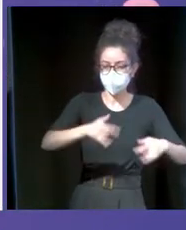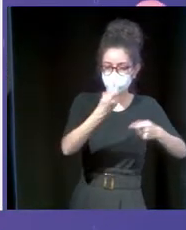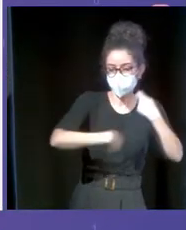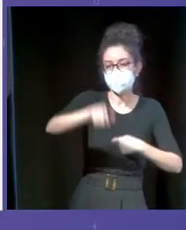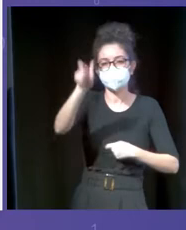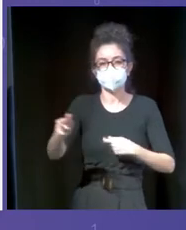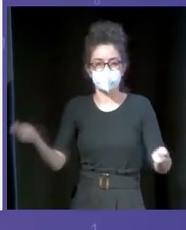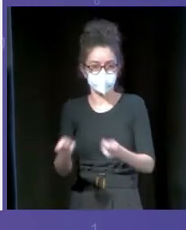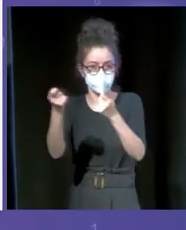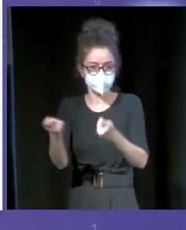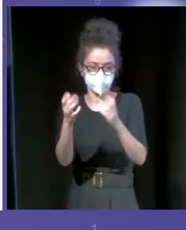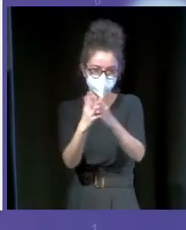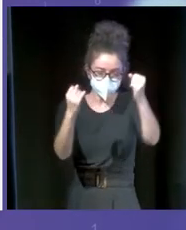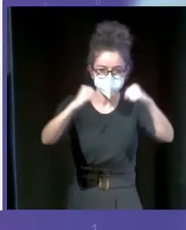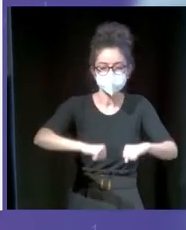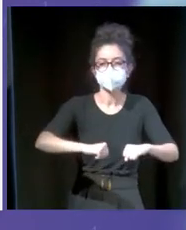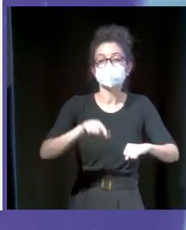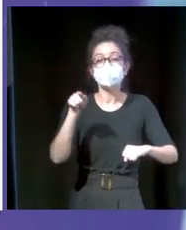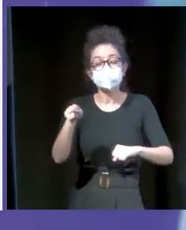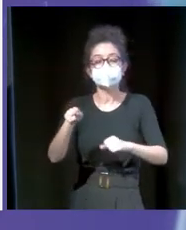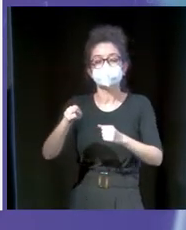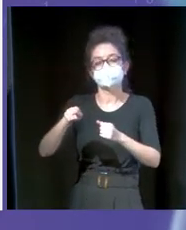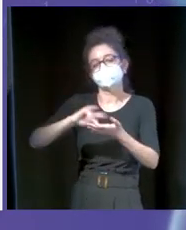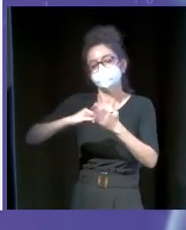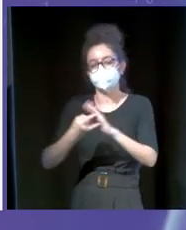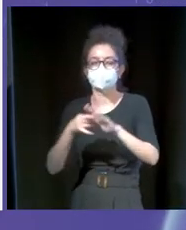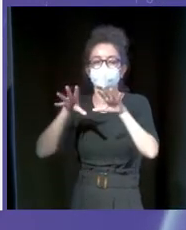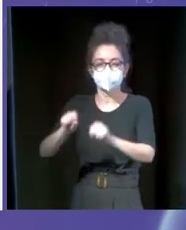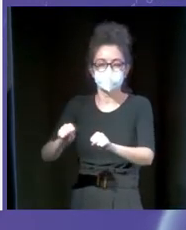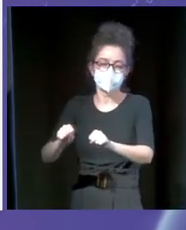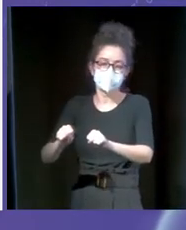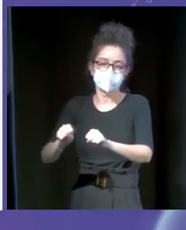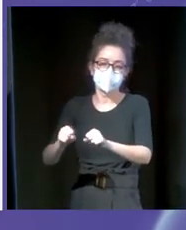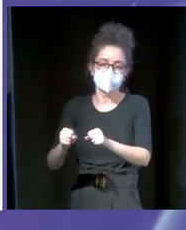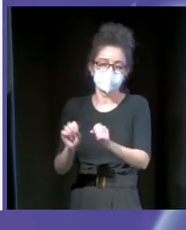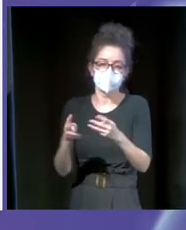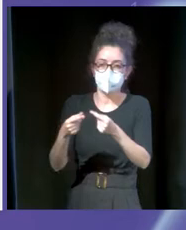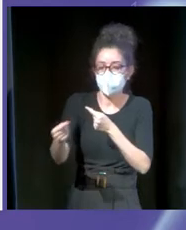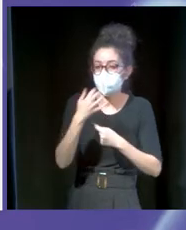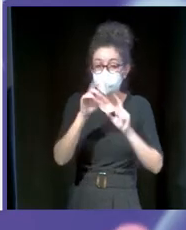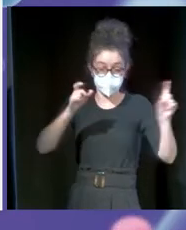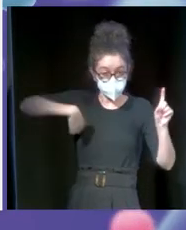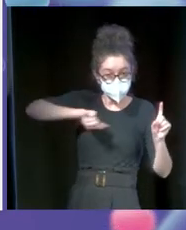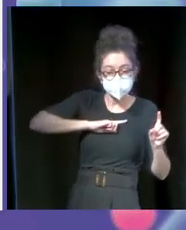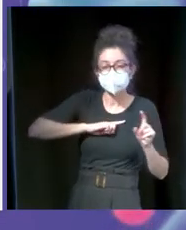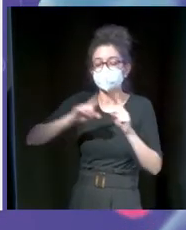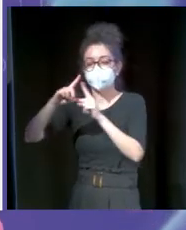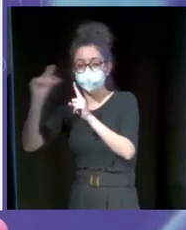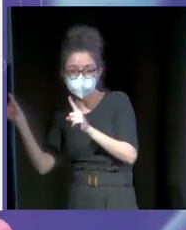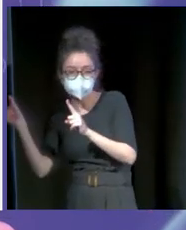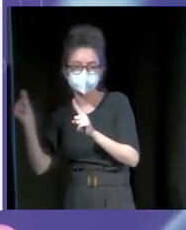promotor y selecciona un sistema de reservas online. Puede ser Tomaticket, puede ser el Corte Inglés o puede ser Ticketmaster